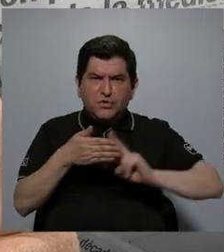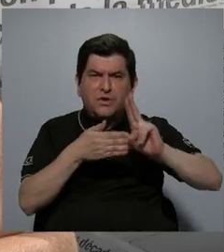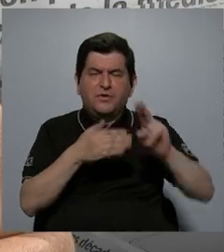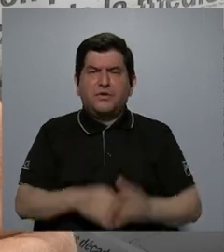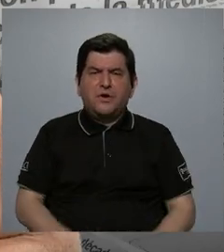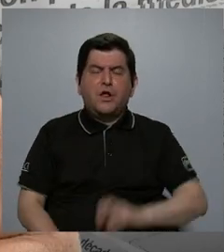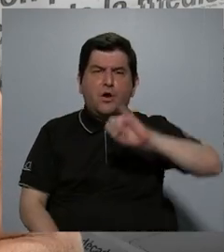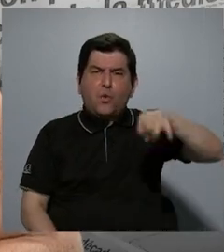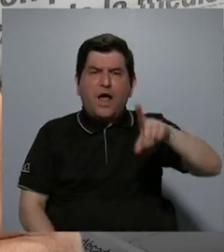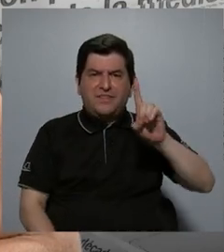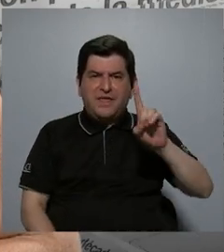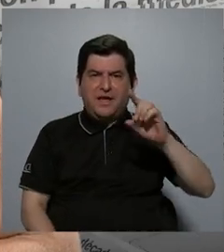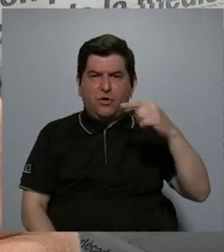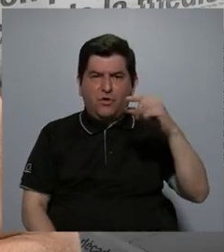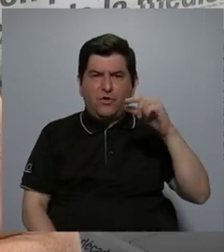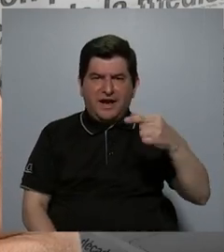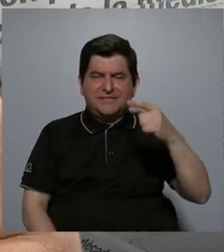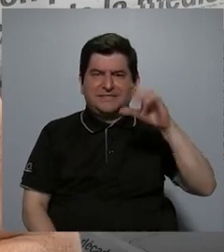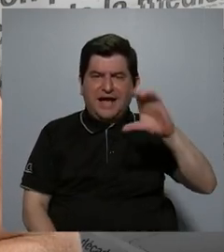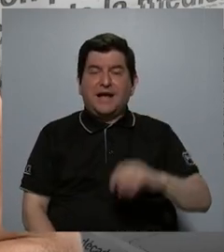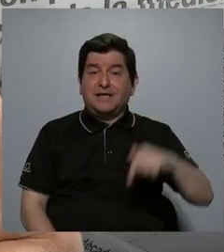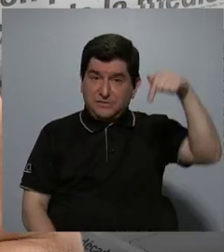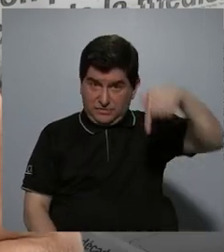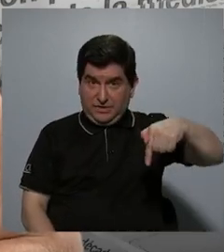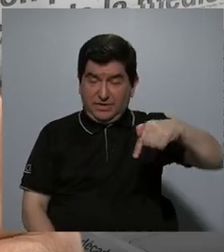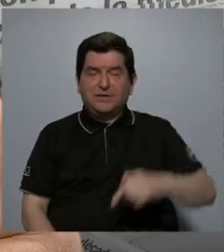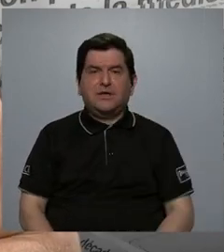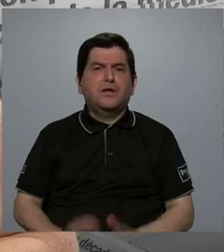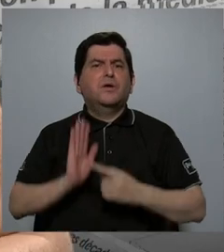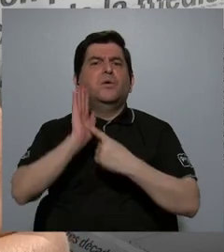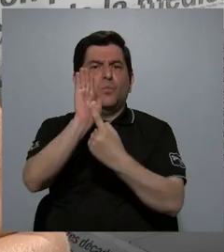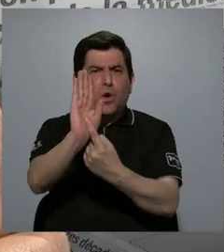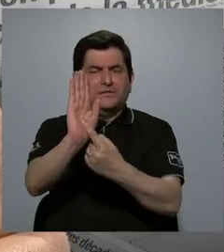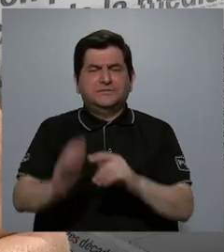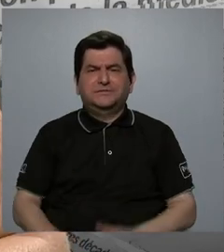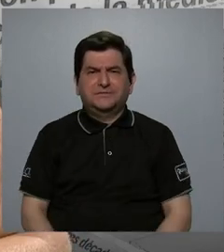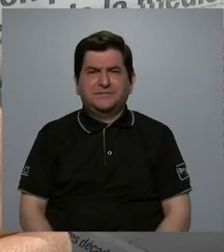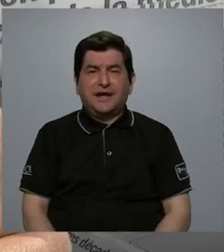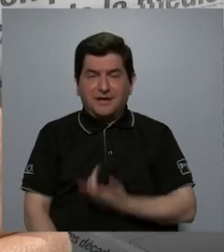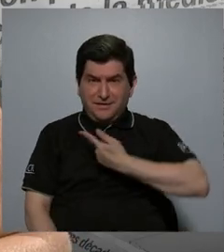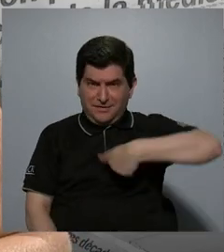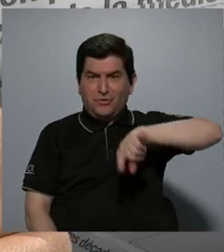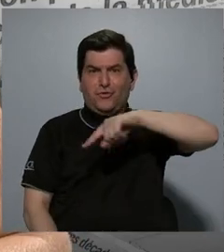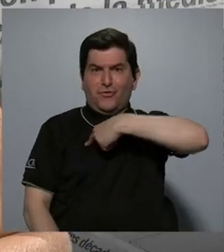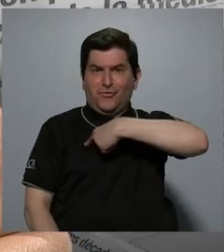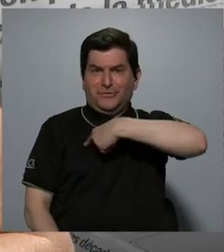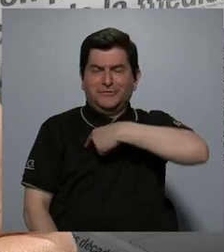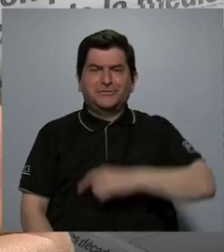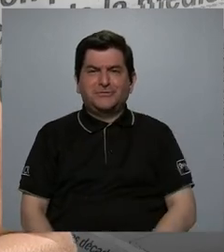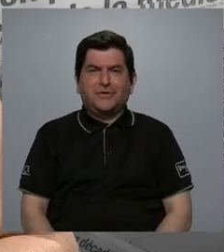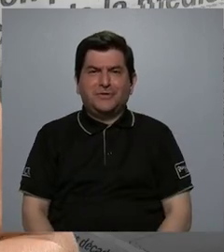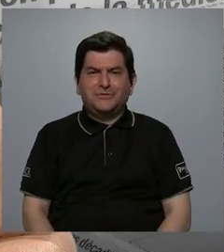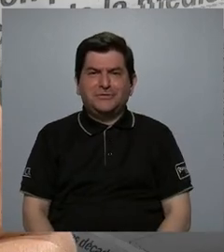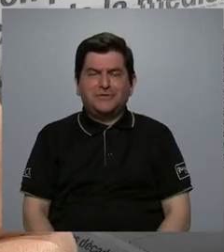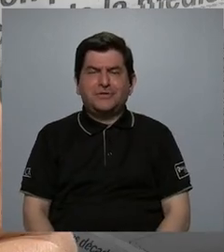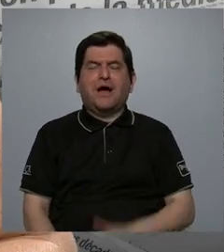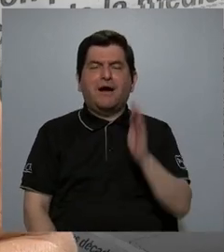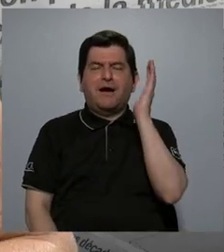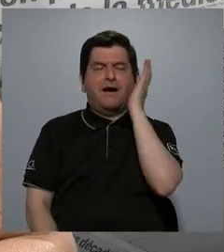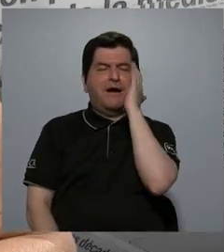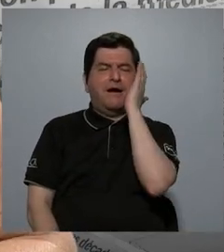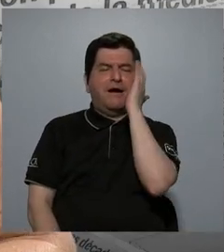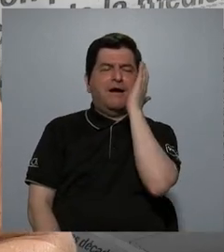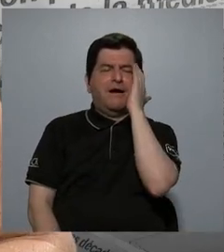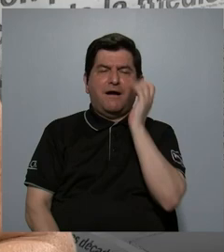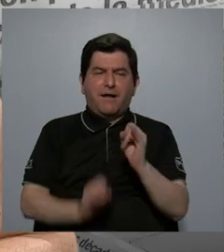Juan Diego García Castro, que muestran cómo cuando nosotros hacemos consciente a